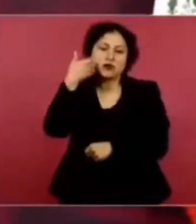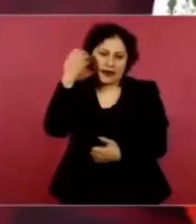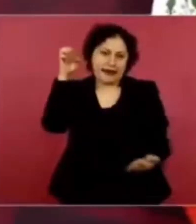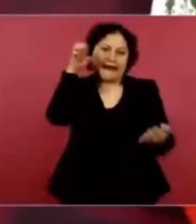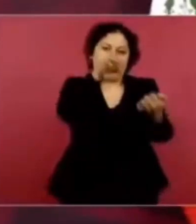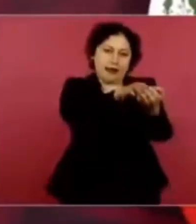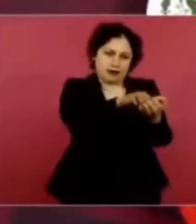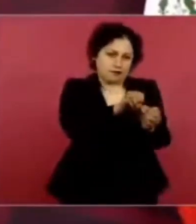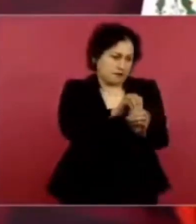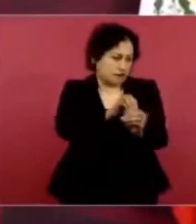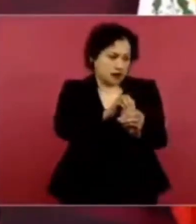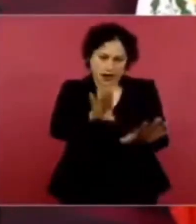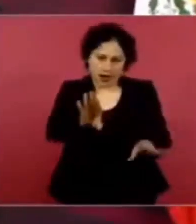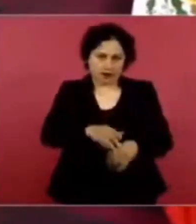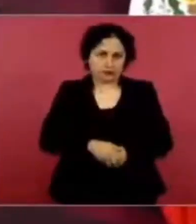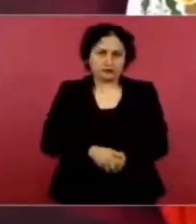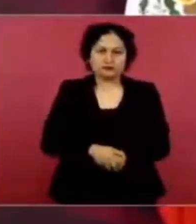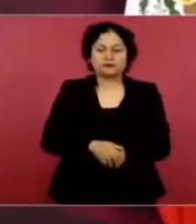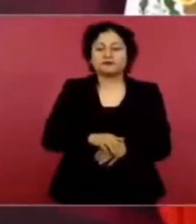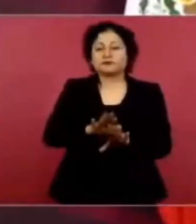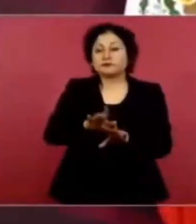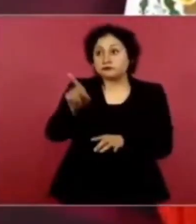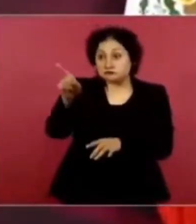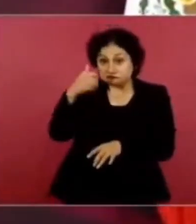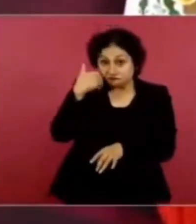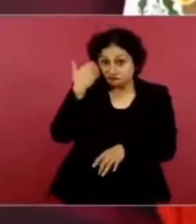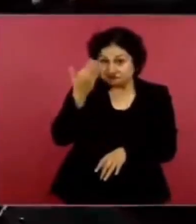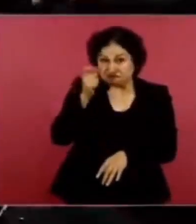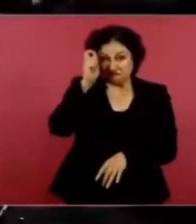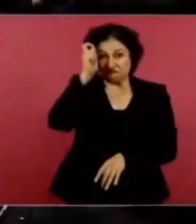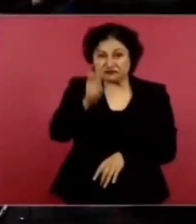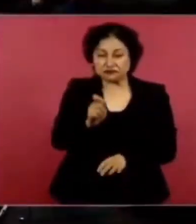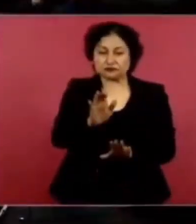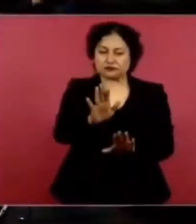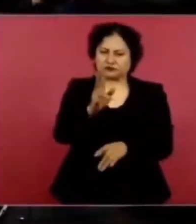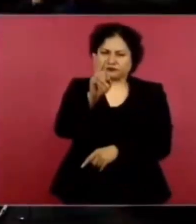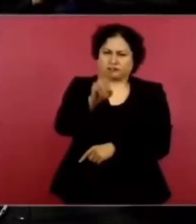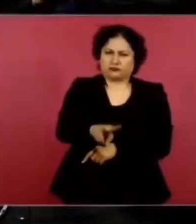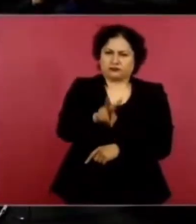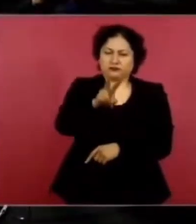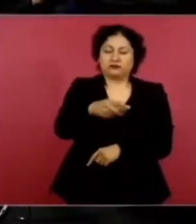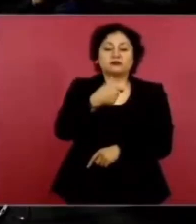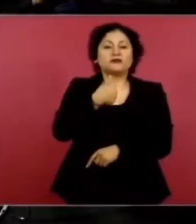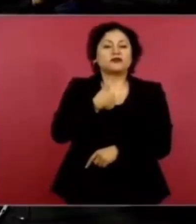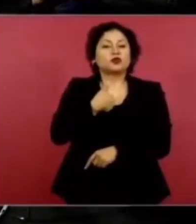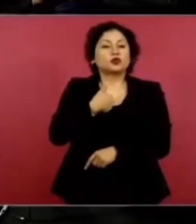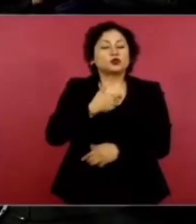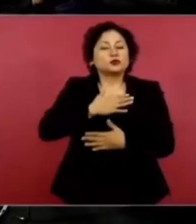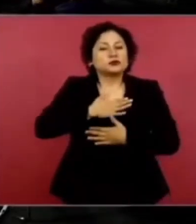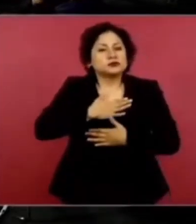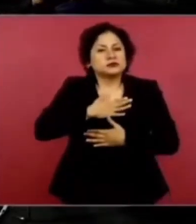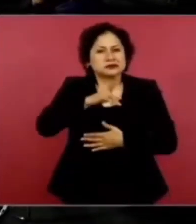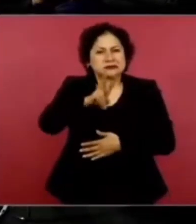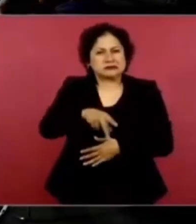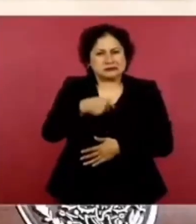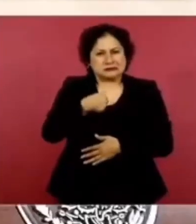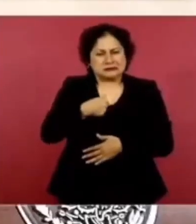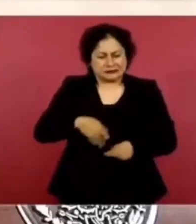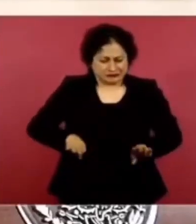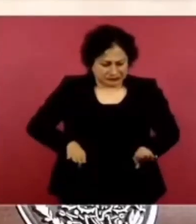es de mal gusto,